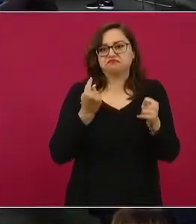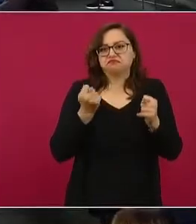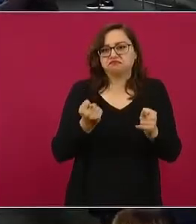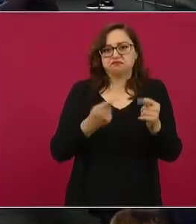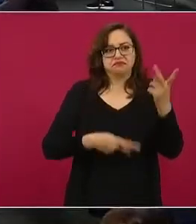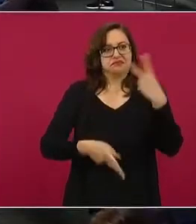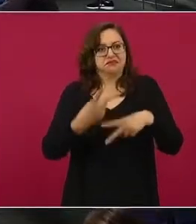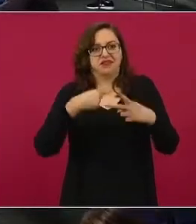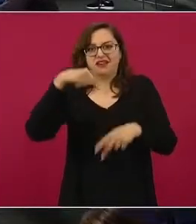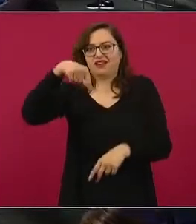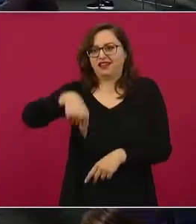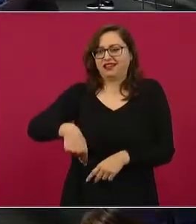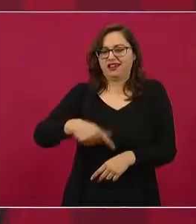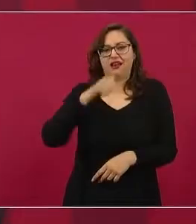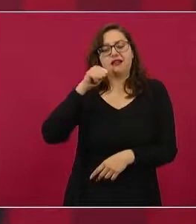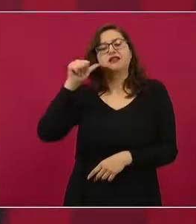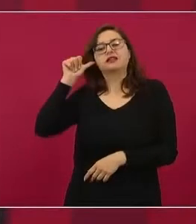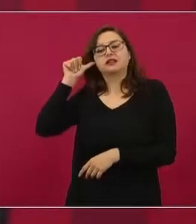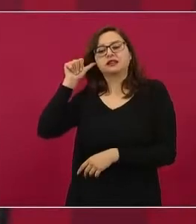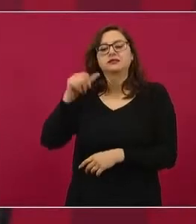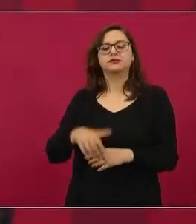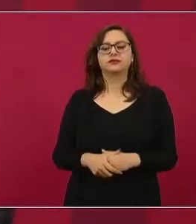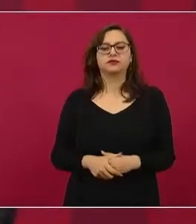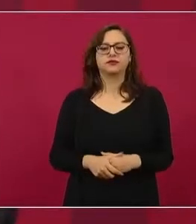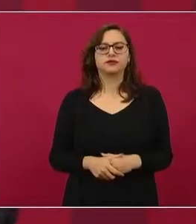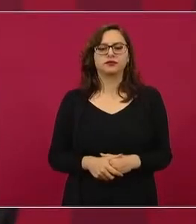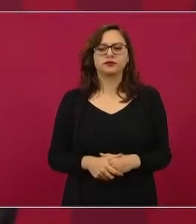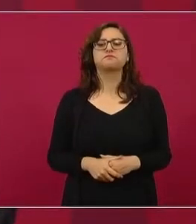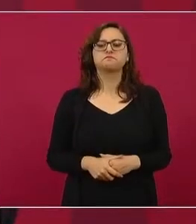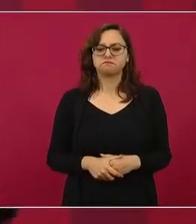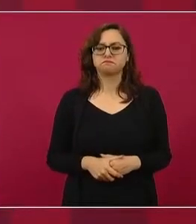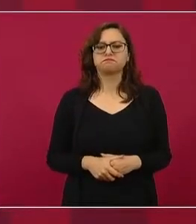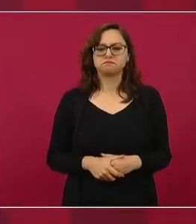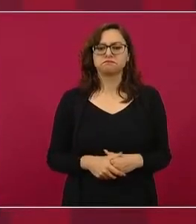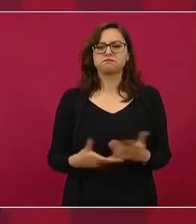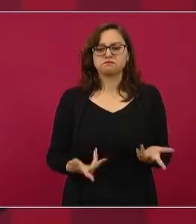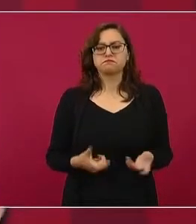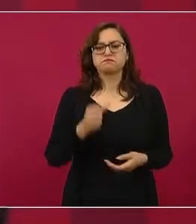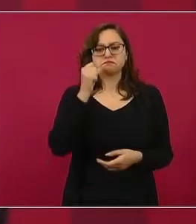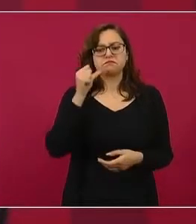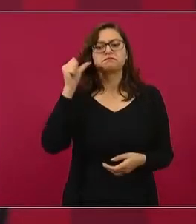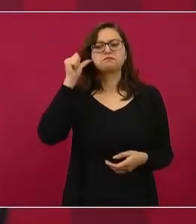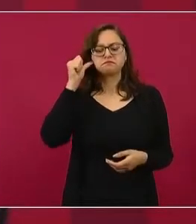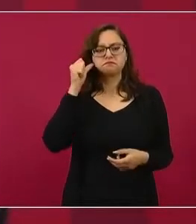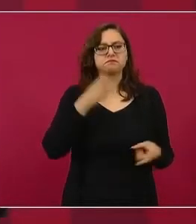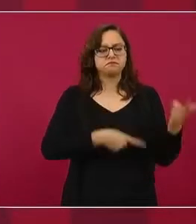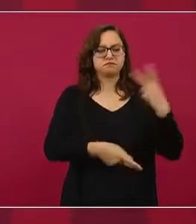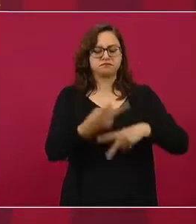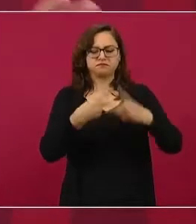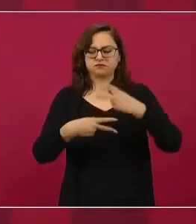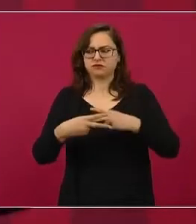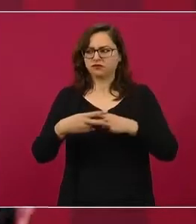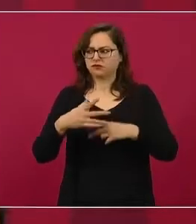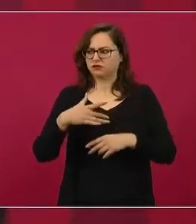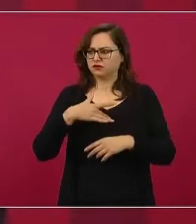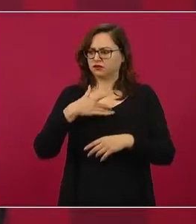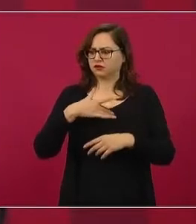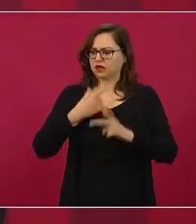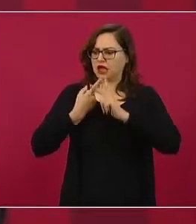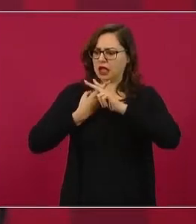Bueno, el señor presidente estuvo aquí el día de ayer, sintió alguna molestia. Si ustedes